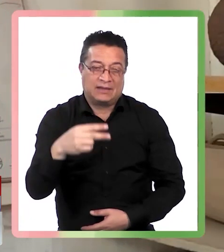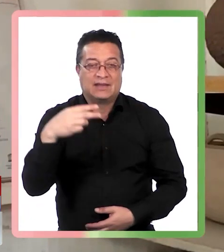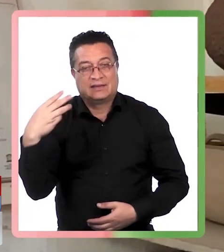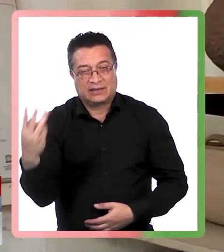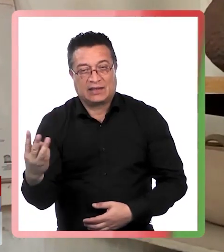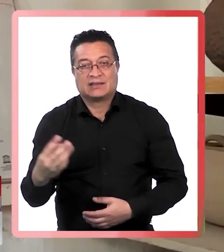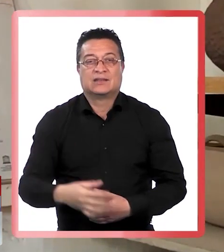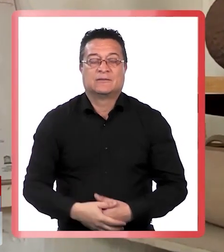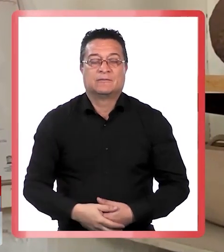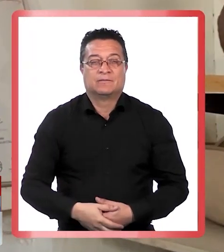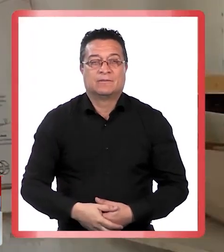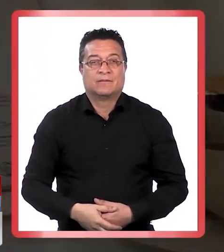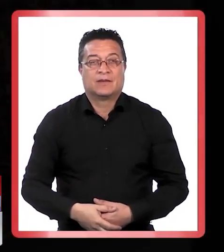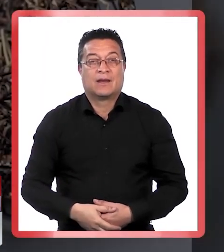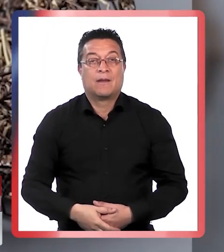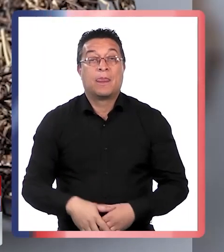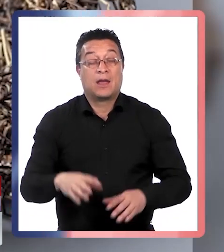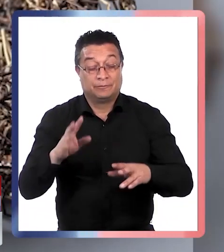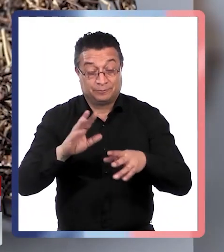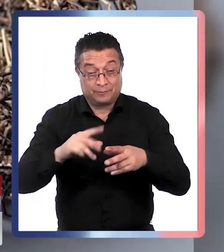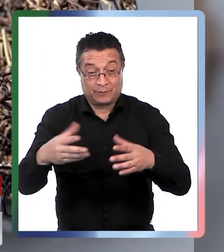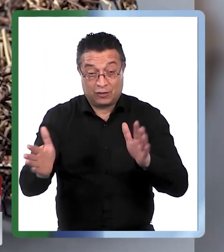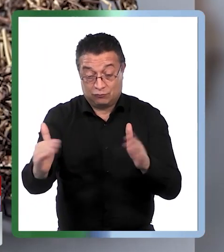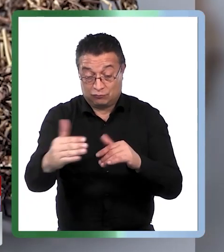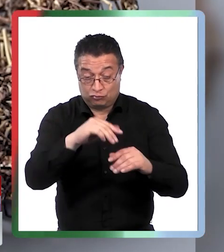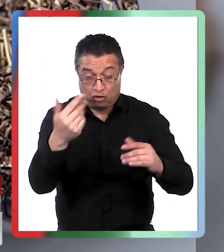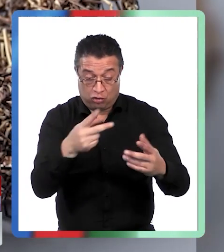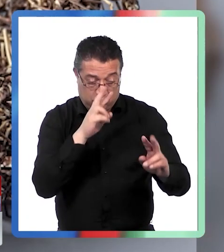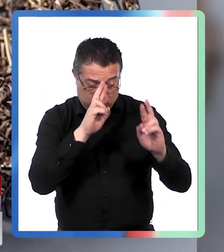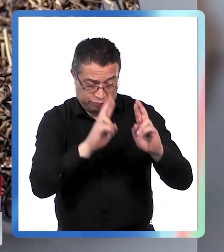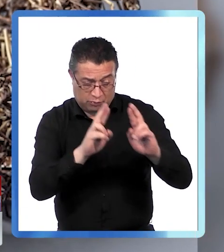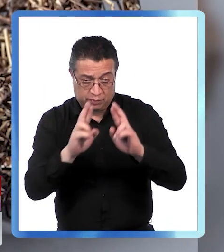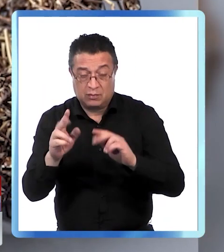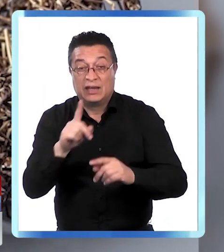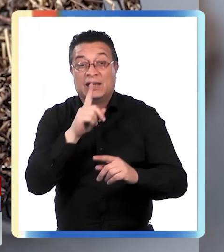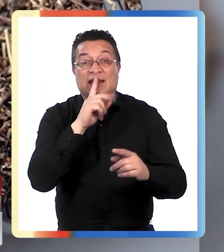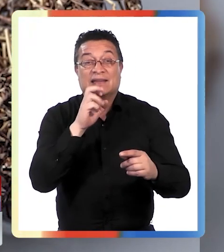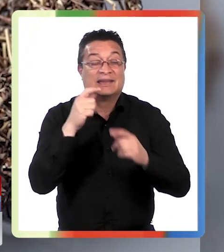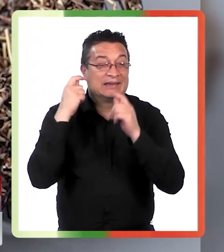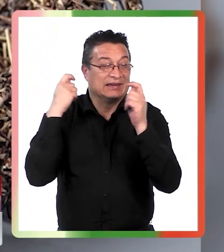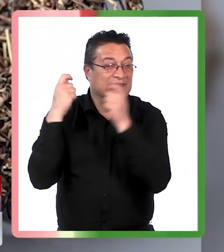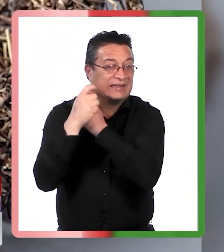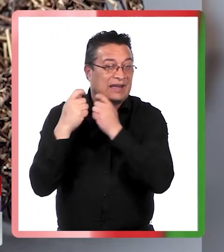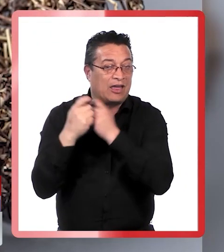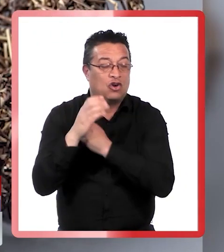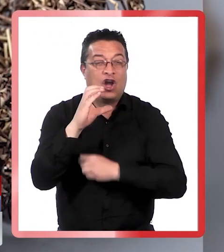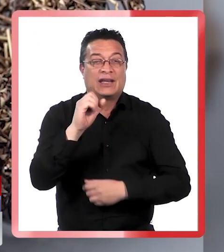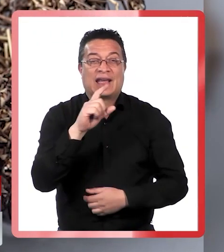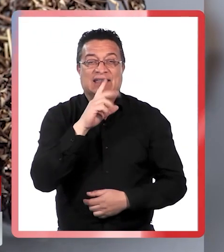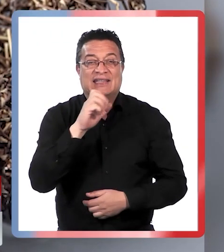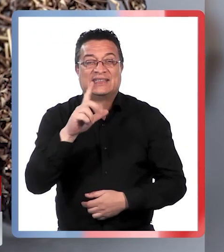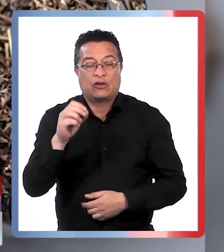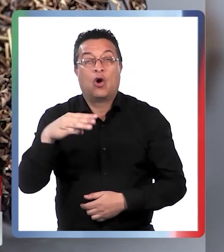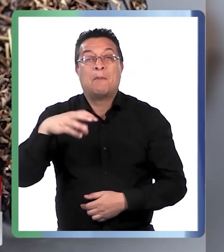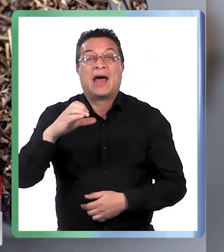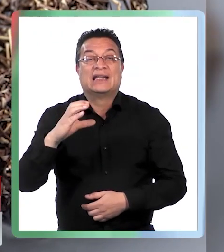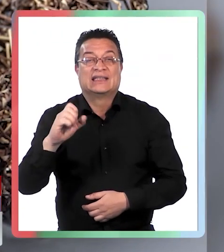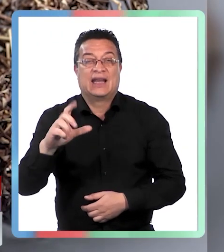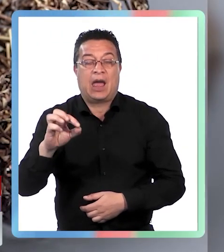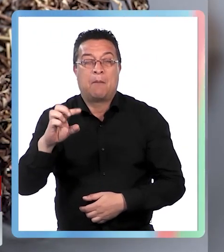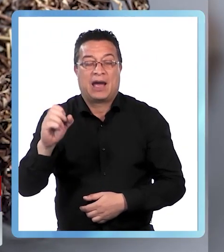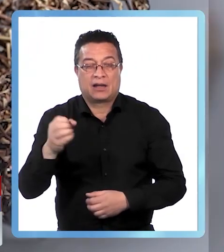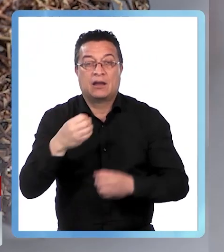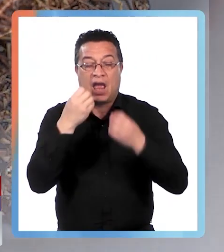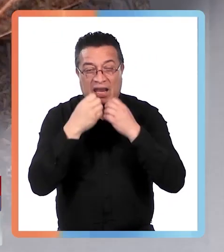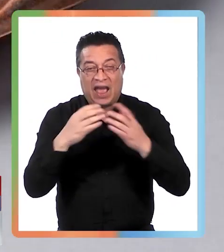2022 y 2023 Las obras reconocidas fueron El trenzado castellano de Marcela